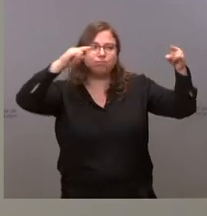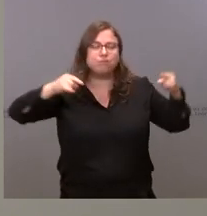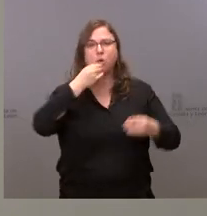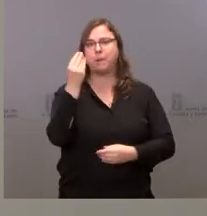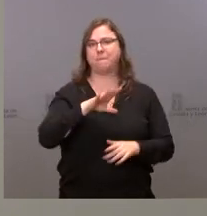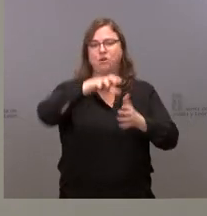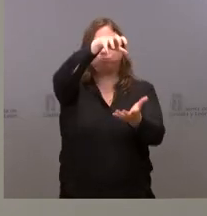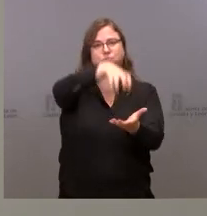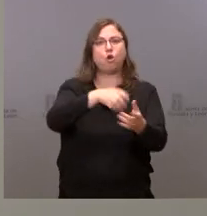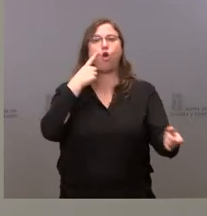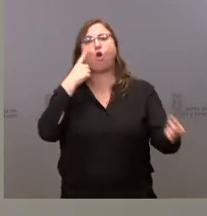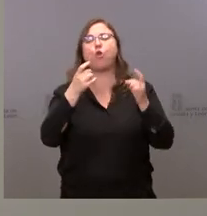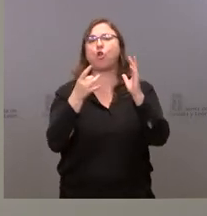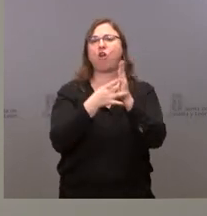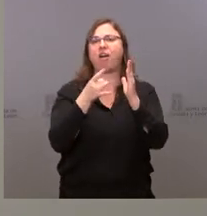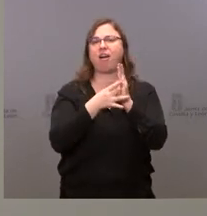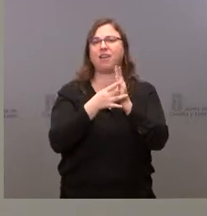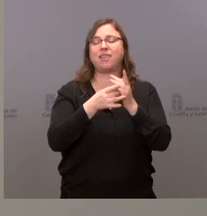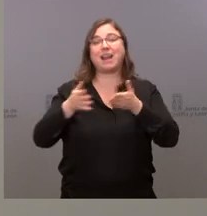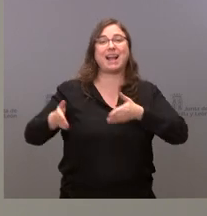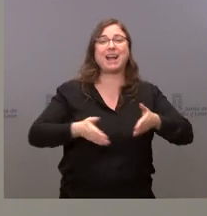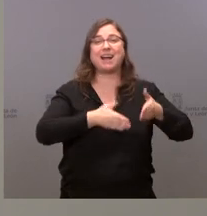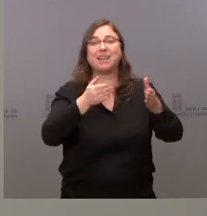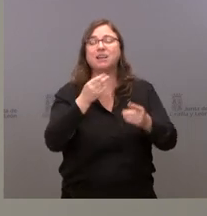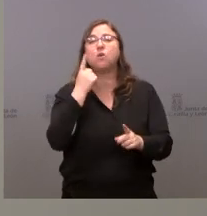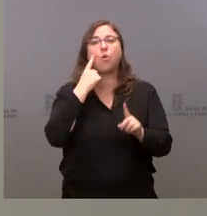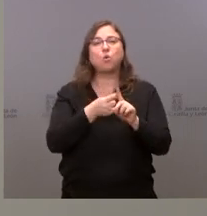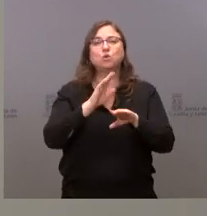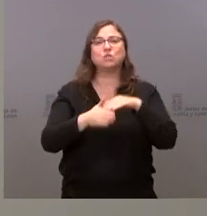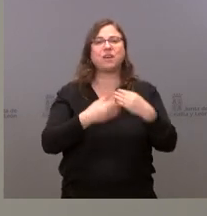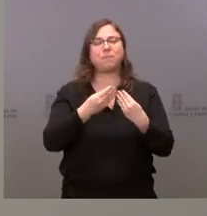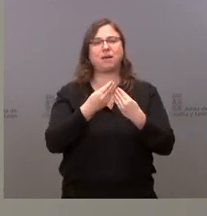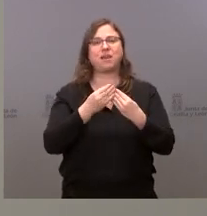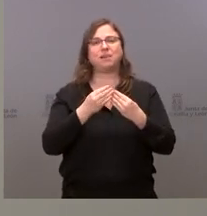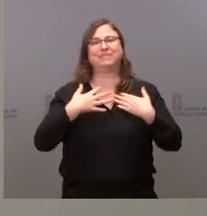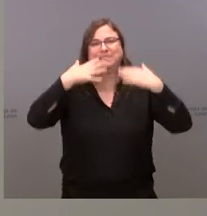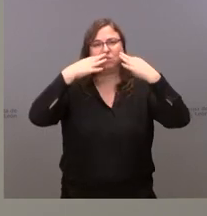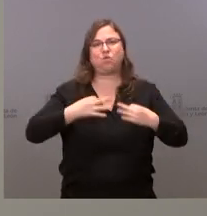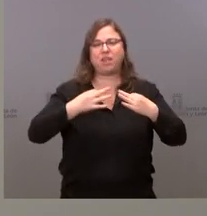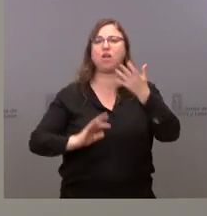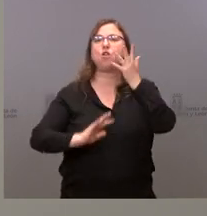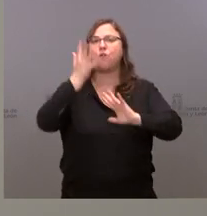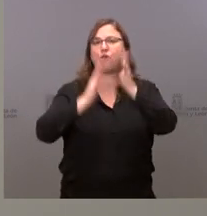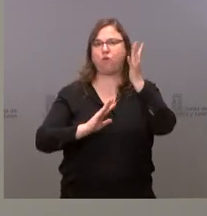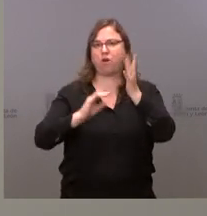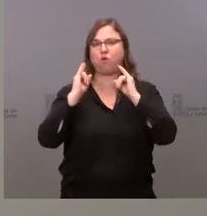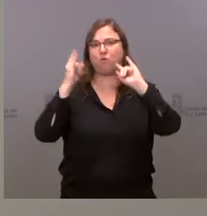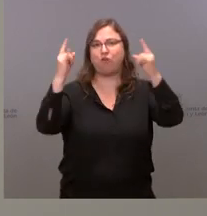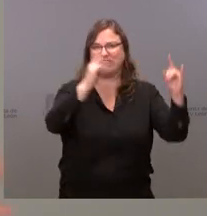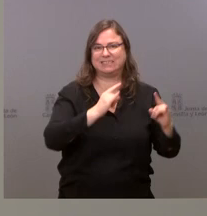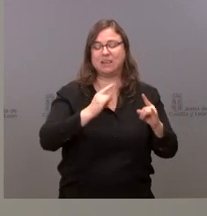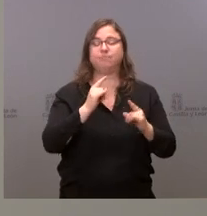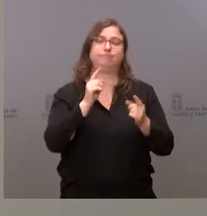del centro de control de calidad de carreteras al uso que se va a dar al centro de sanidad forestal. Por lo tanto, tres objetos, son operativo de